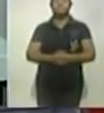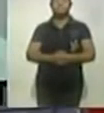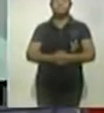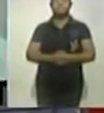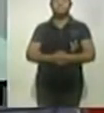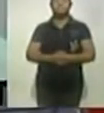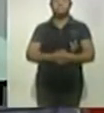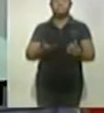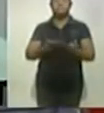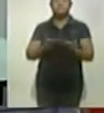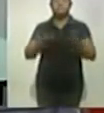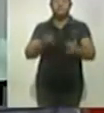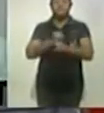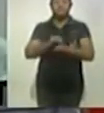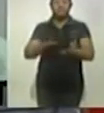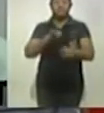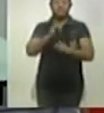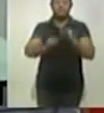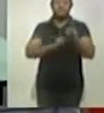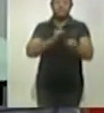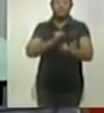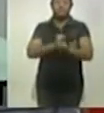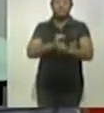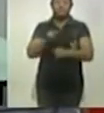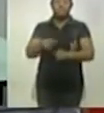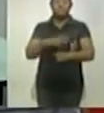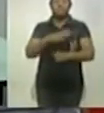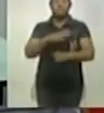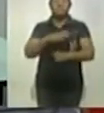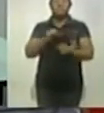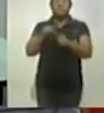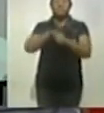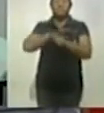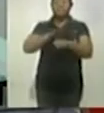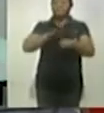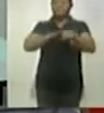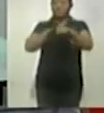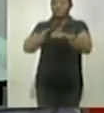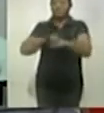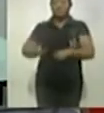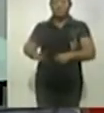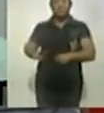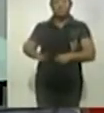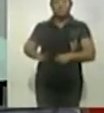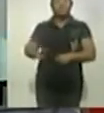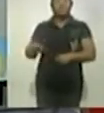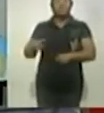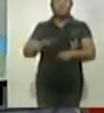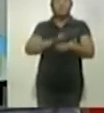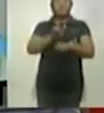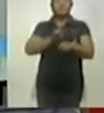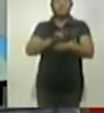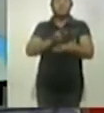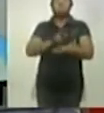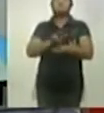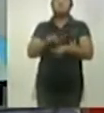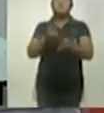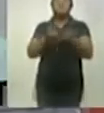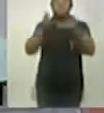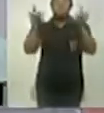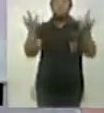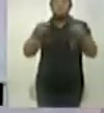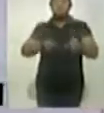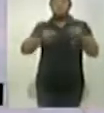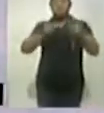Vamos a información internacional. Tras aumento de casos de COVID-19, gobierno de Honduras da marcha atrás a reapertura de negocios.